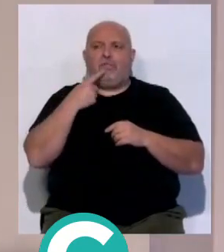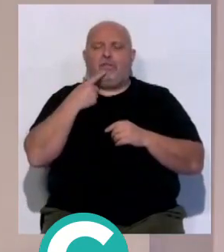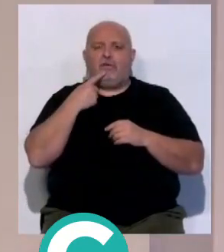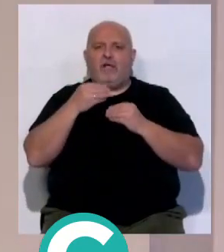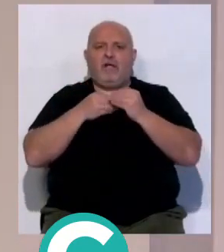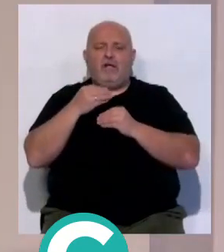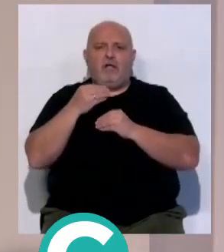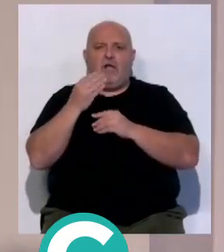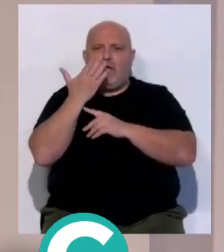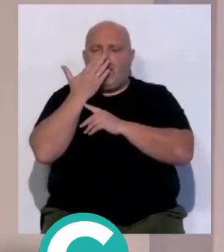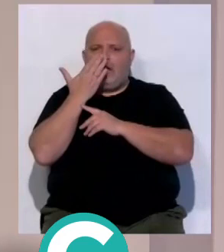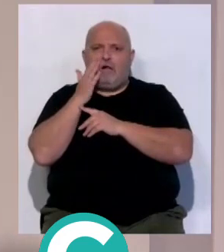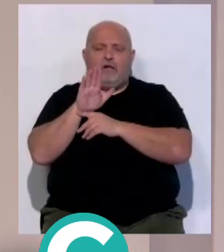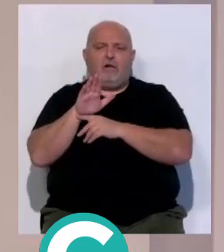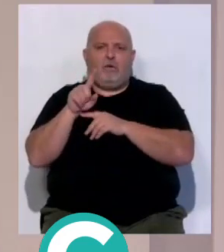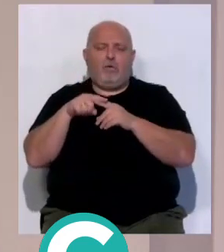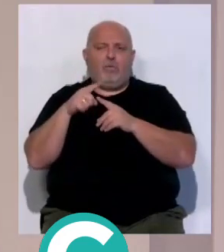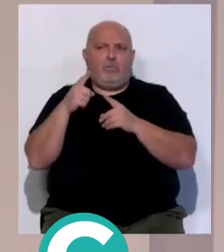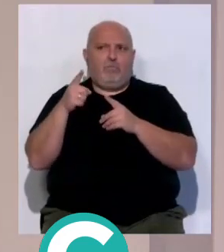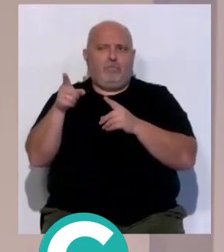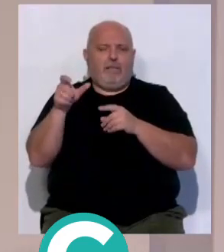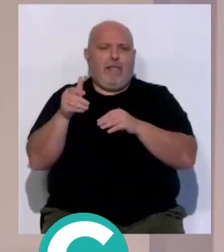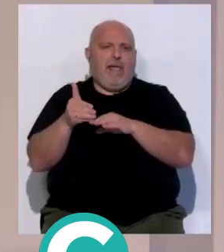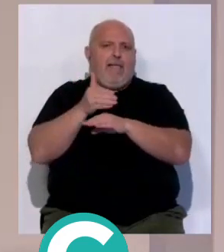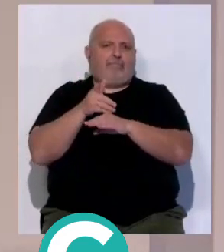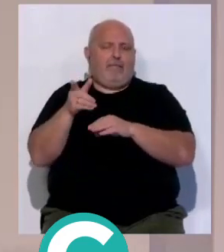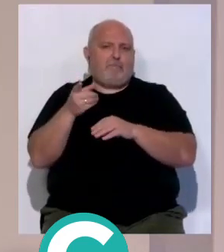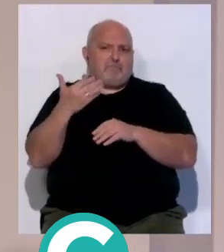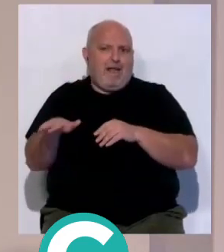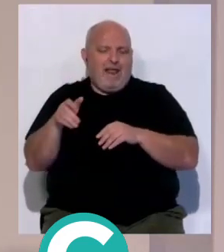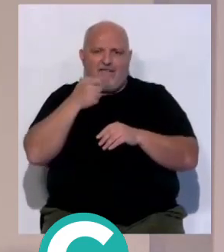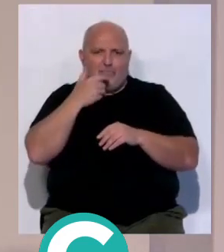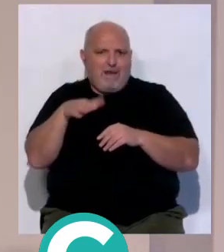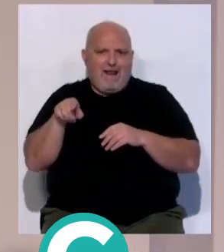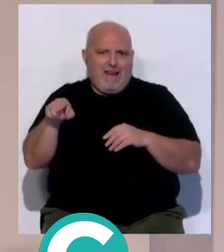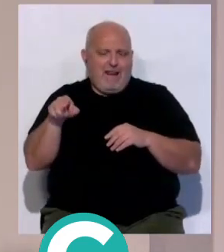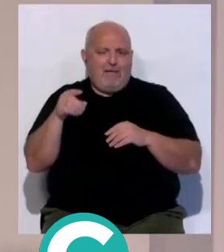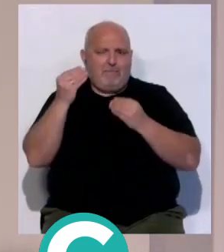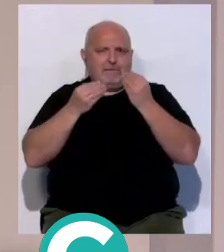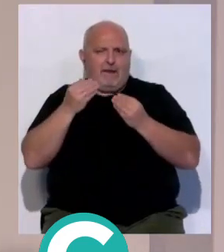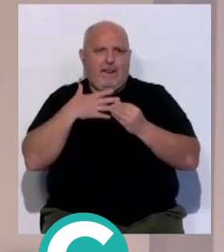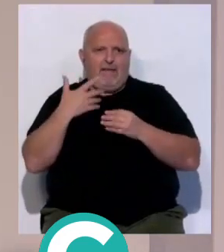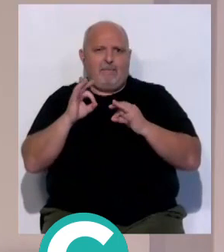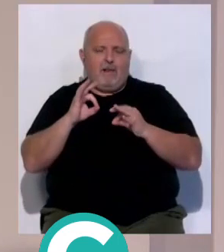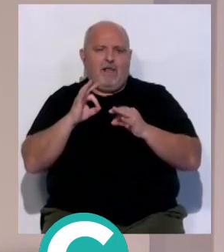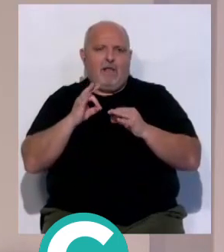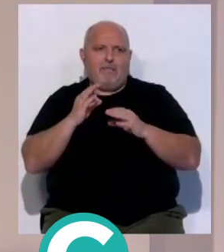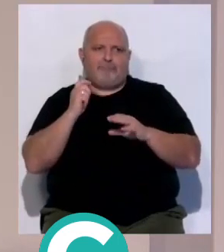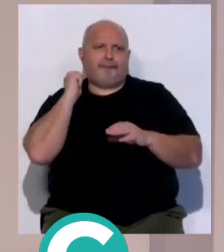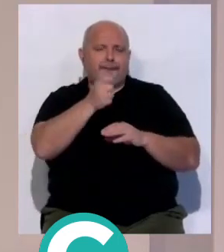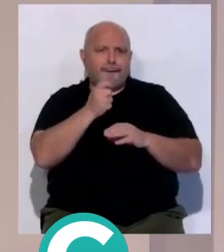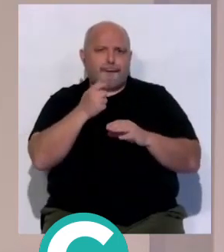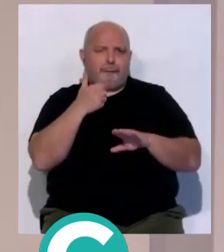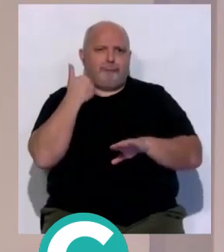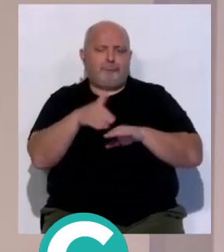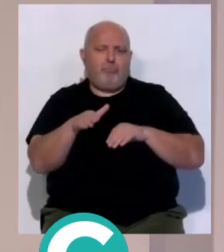una acción predeterminada, es decir, que lo tenía totalmente pensado el tener la opción de expulsarlo, según